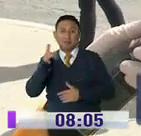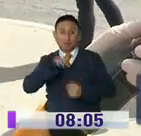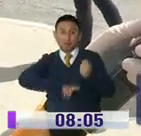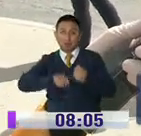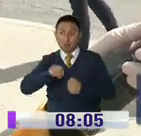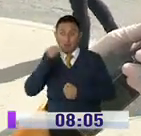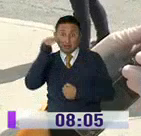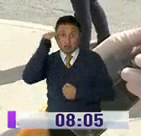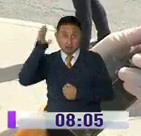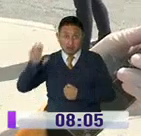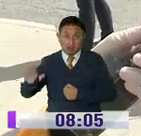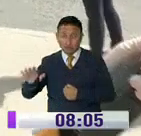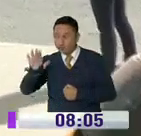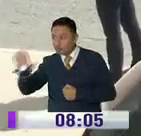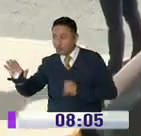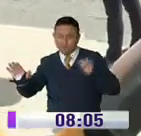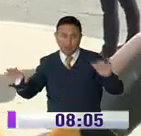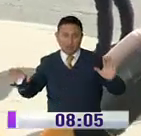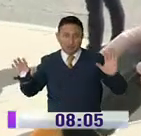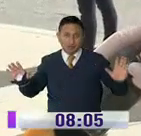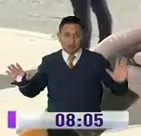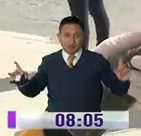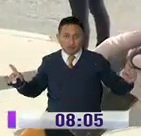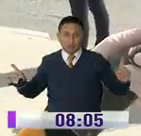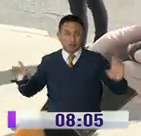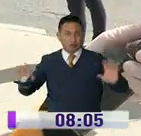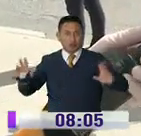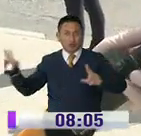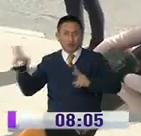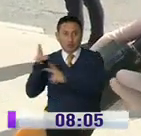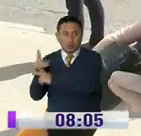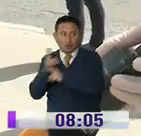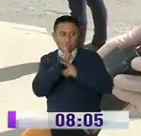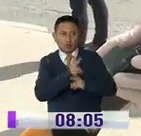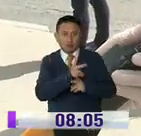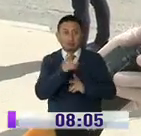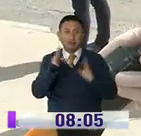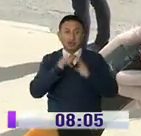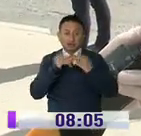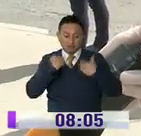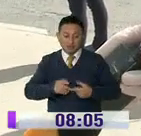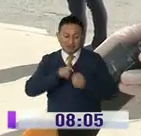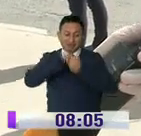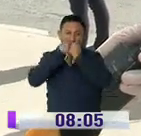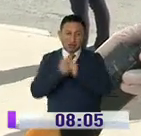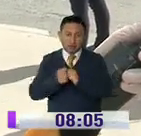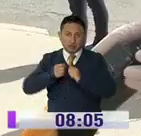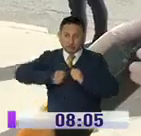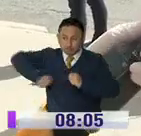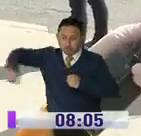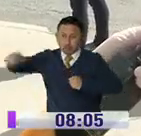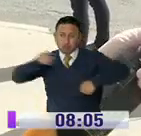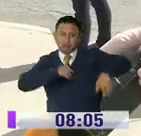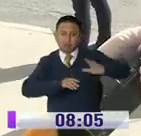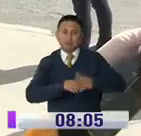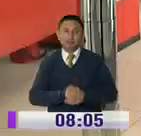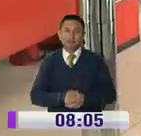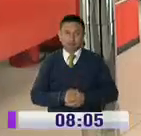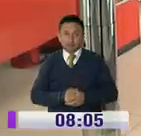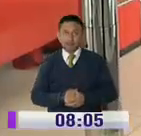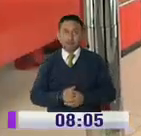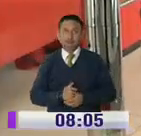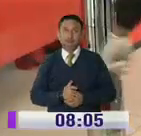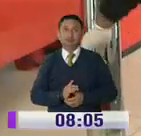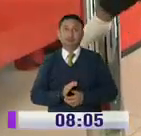una persona adulta, evitamos que ella salga y esté protegida igual. Llegamos a la casa y nos cambiamos completamente de ropa antes de cualquier contacto.